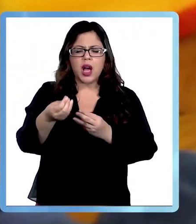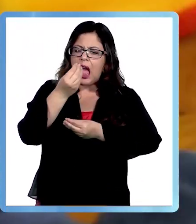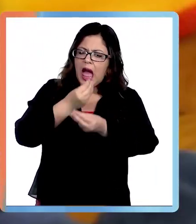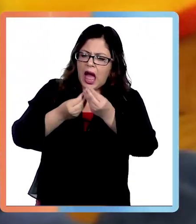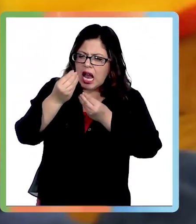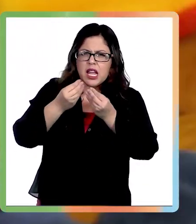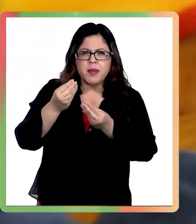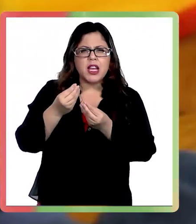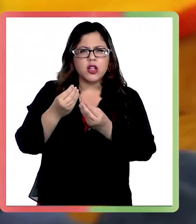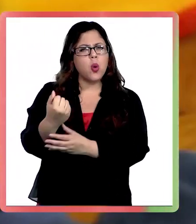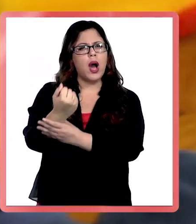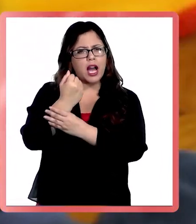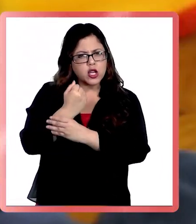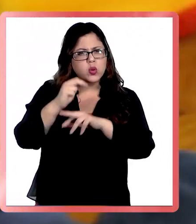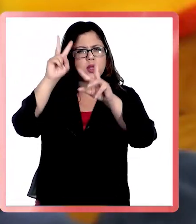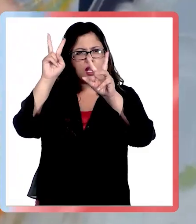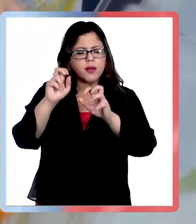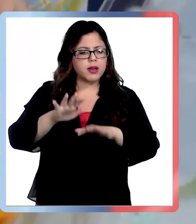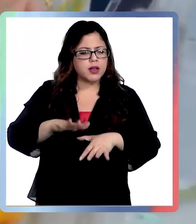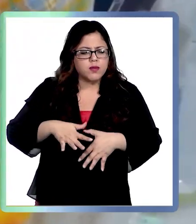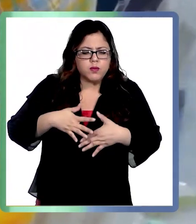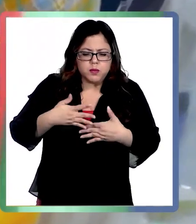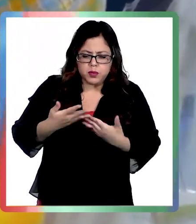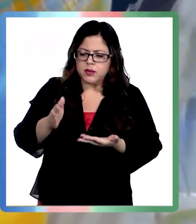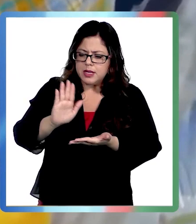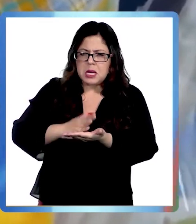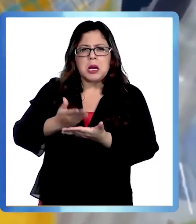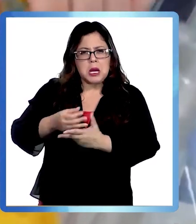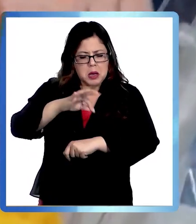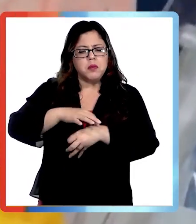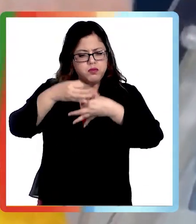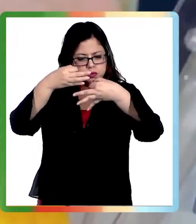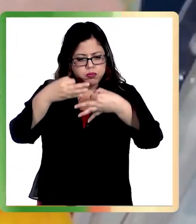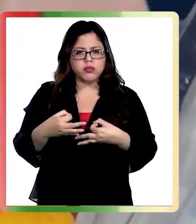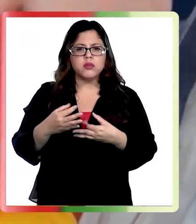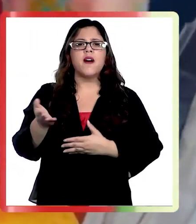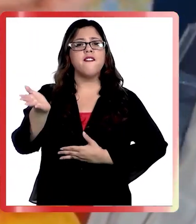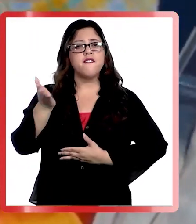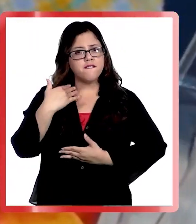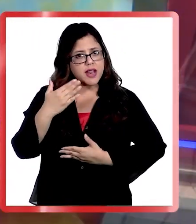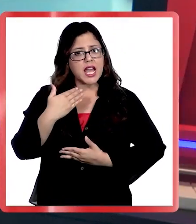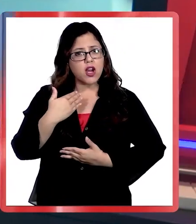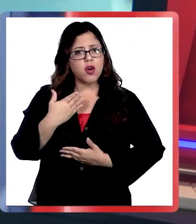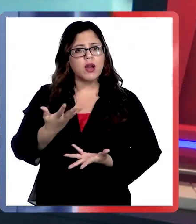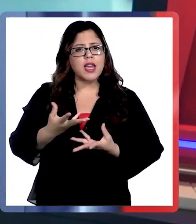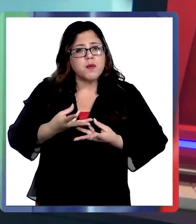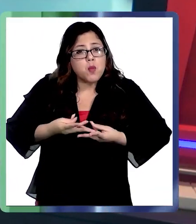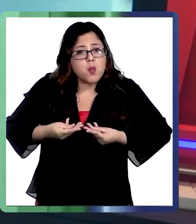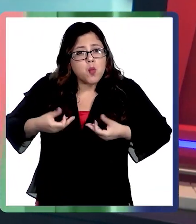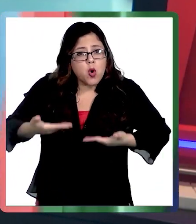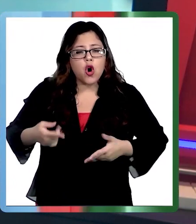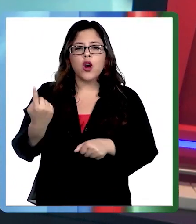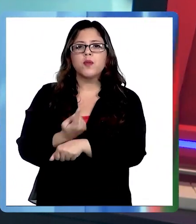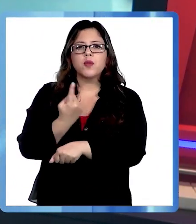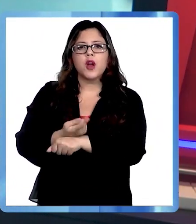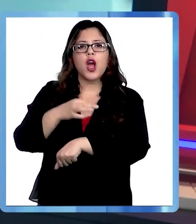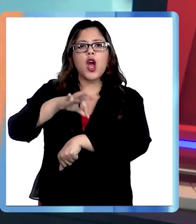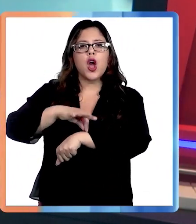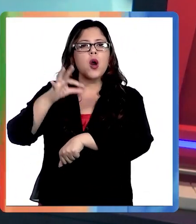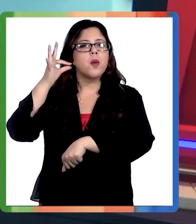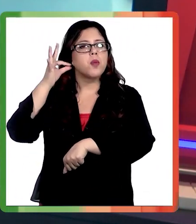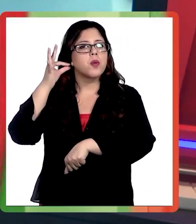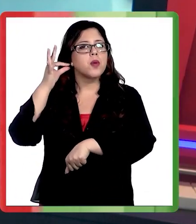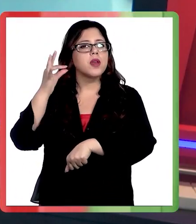nos entregan el efecto frío, es decir, nos ayudan a sentirnos saludables, frescos y ligeros? Hoy conversamos con la doctora Sabrina